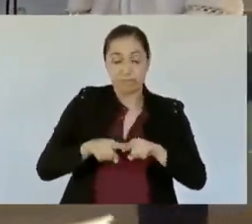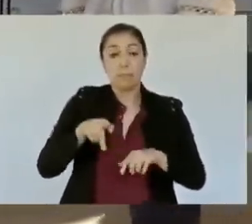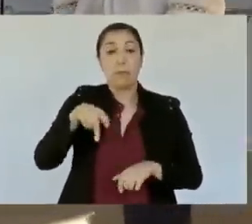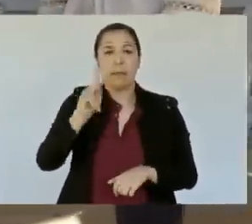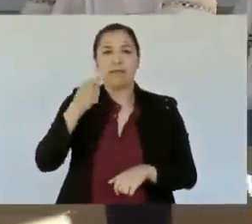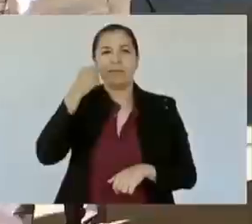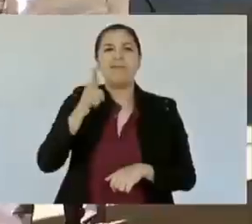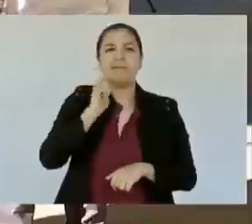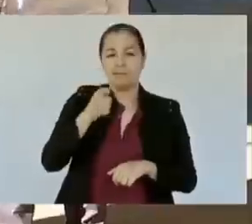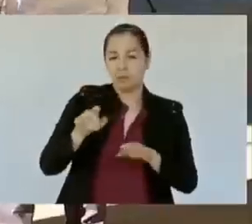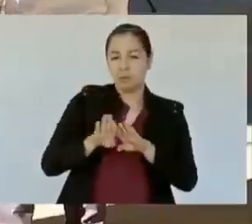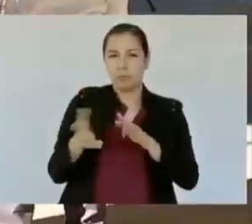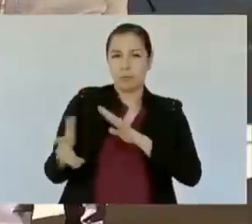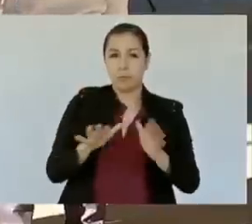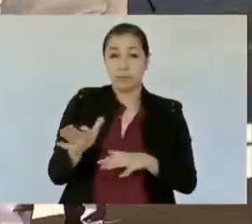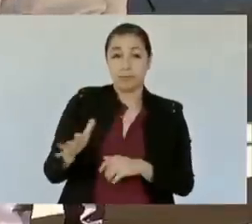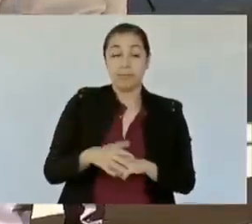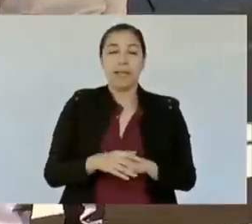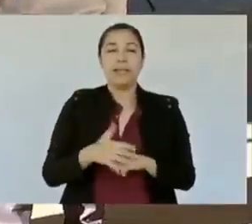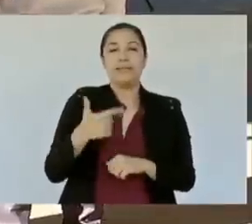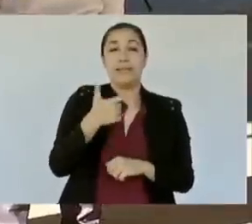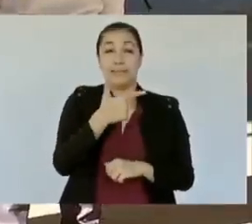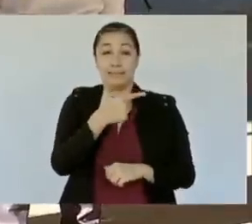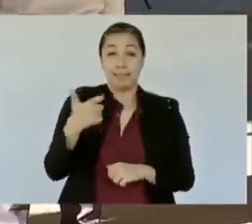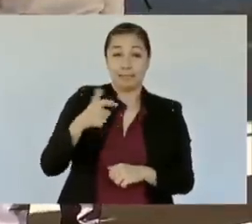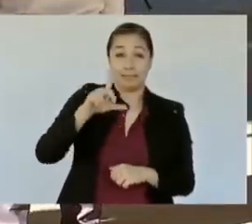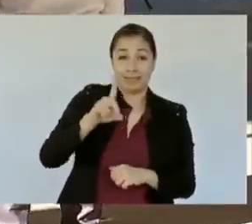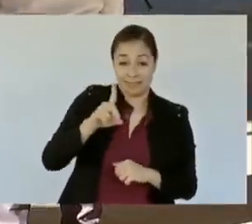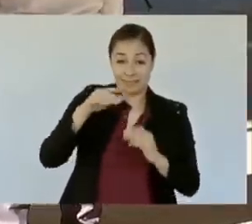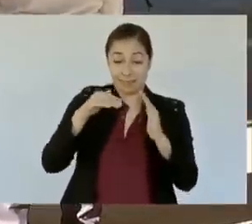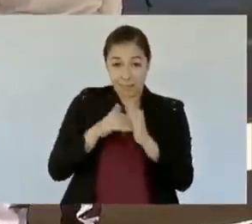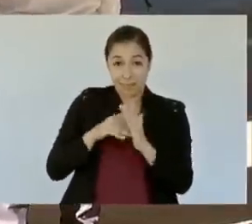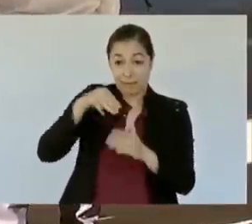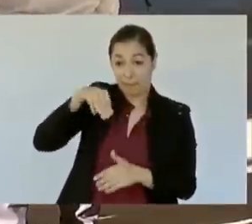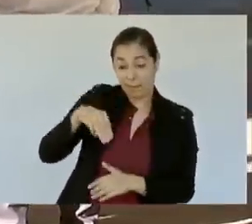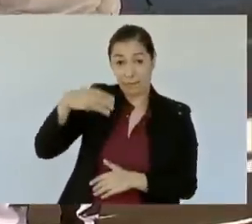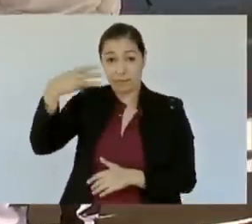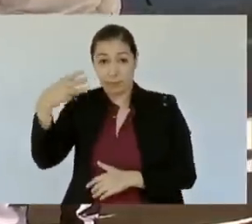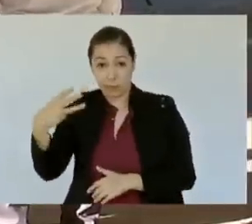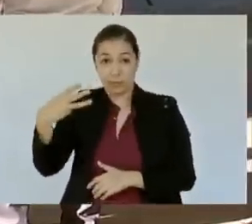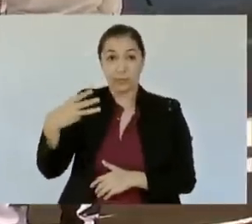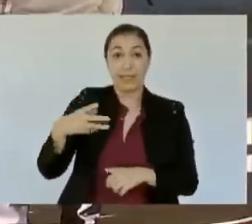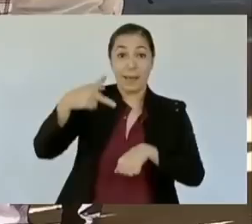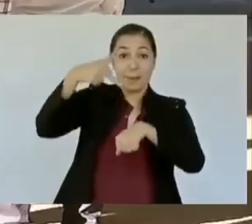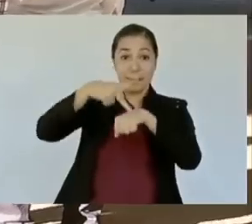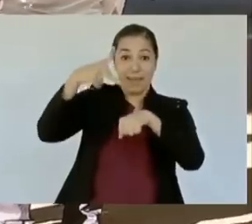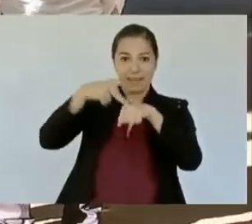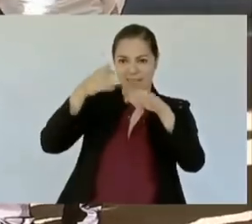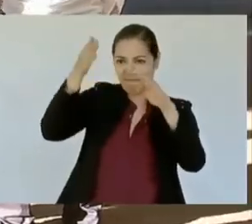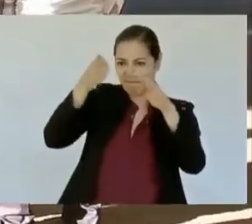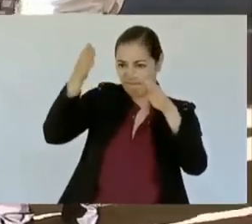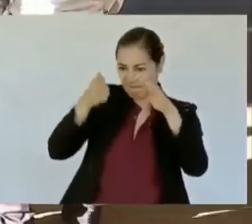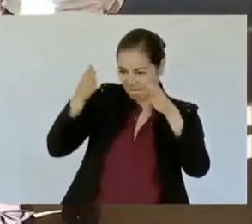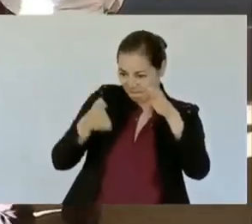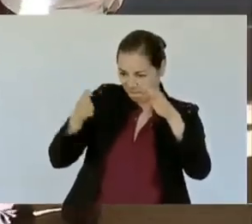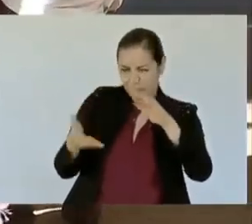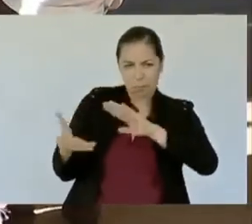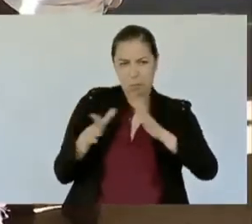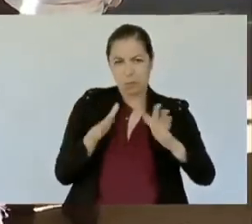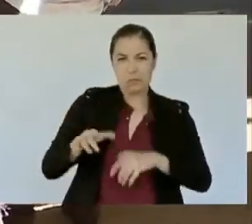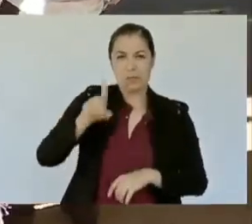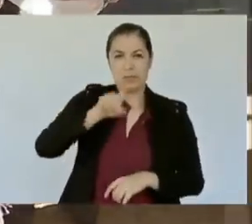al corte son cerca de 730 mil metros cúbicos en roca. Esto equivaldría a algo así como a 135